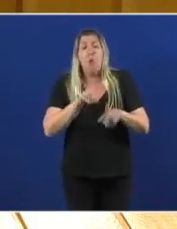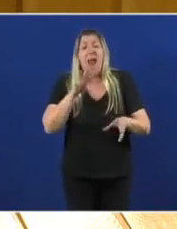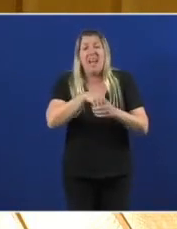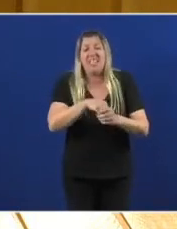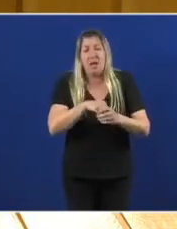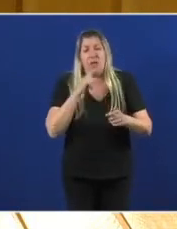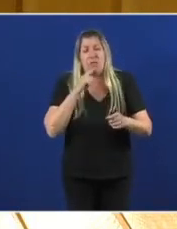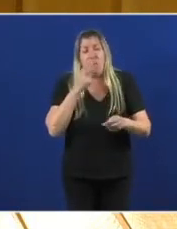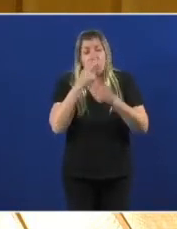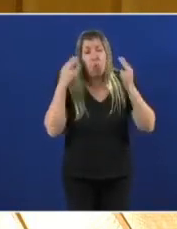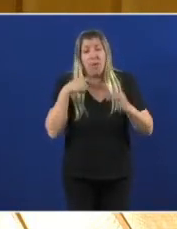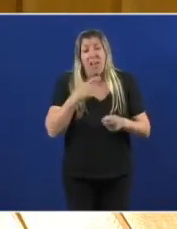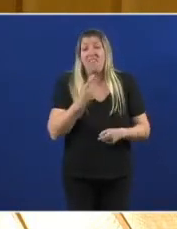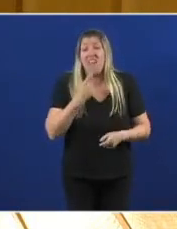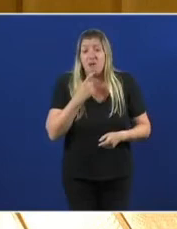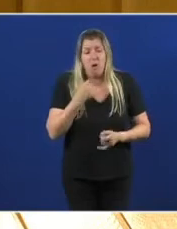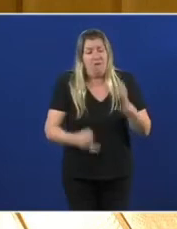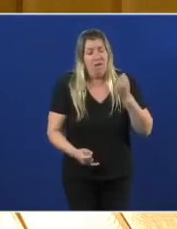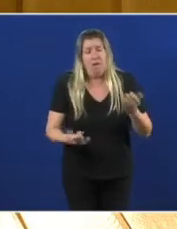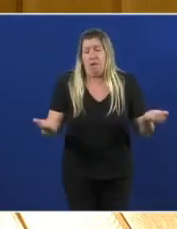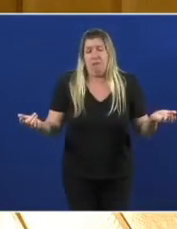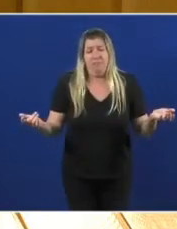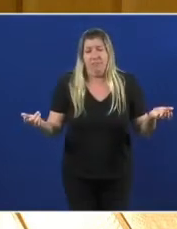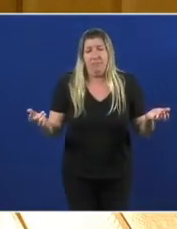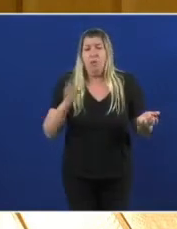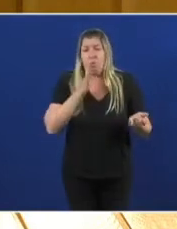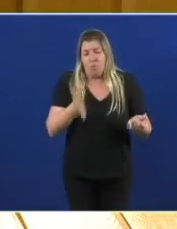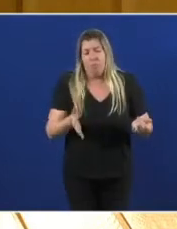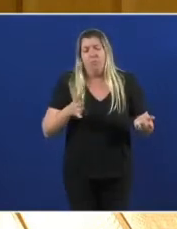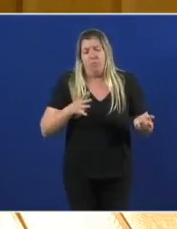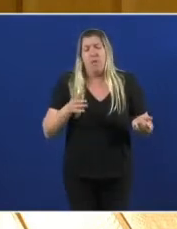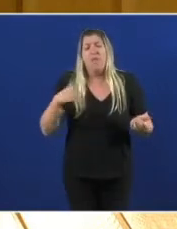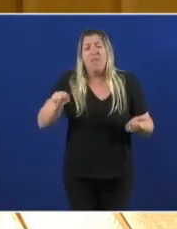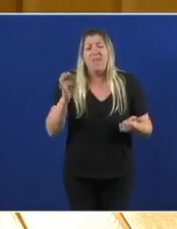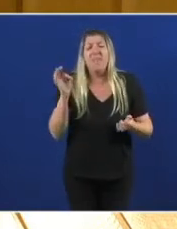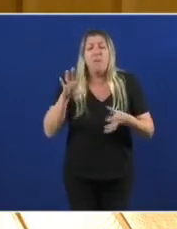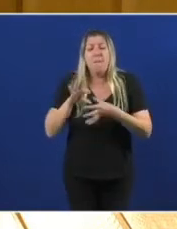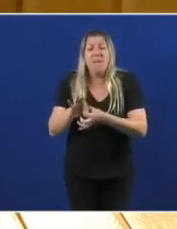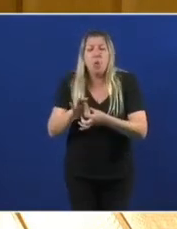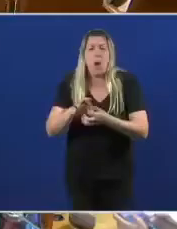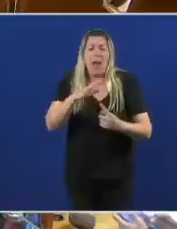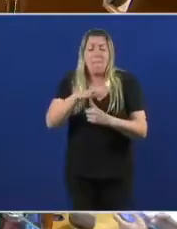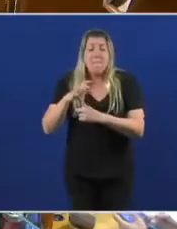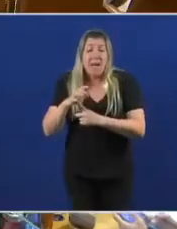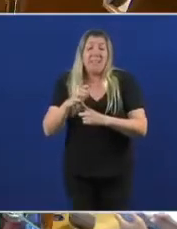é moi fácil. Vincule os novos parques eólicos a permanencia da empresa. Verá como cambian as cousas.